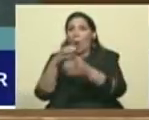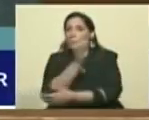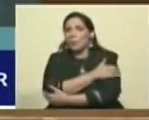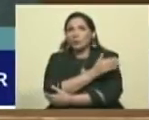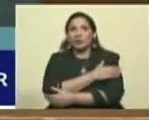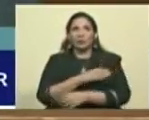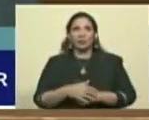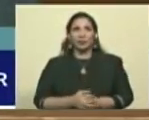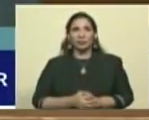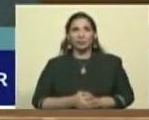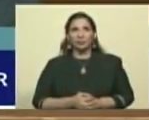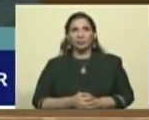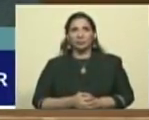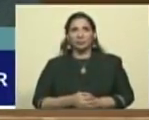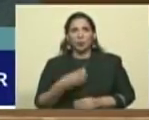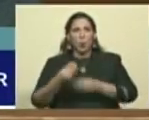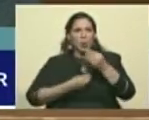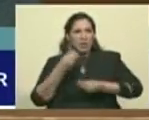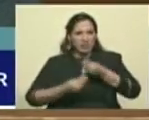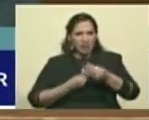Debe ser ese programa en Plaza Altamira.